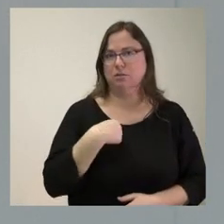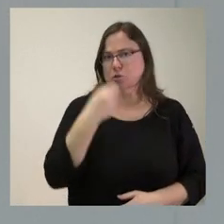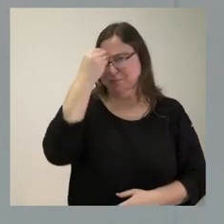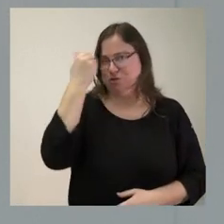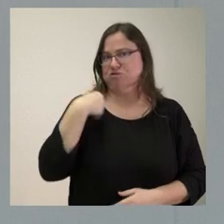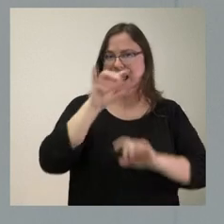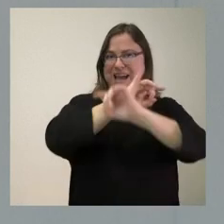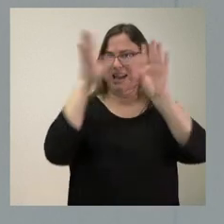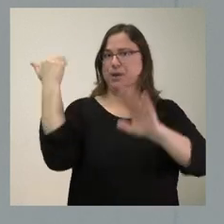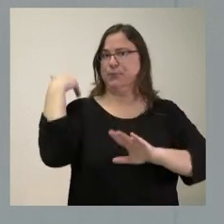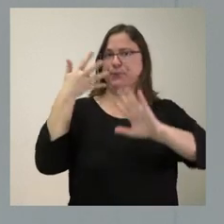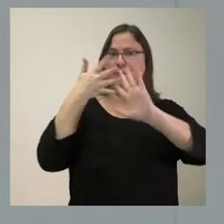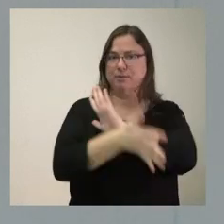día.